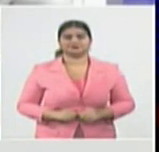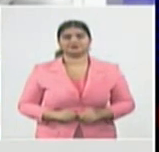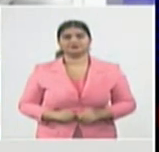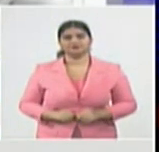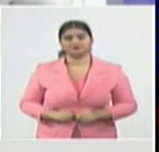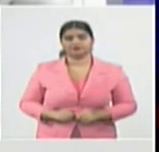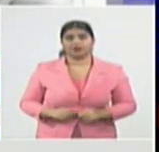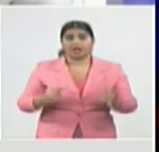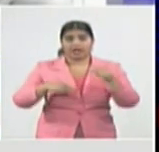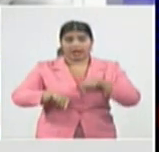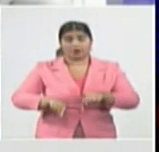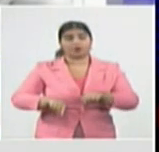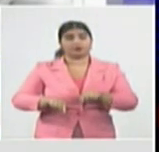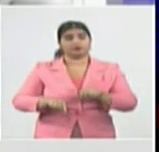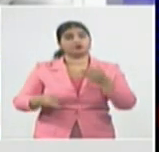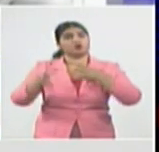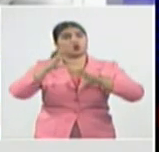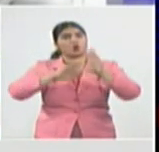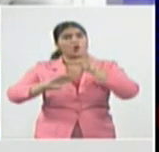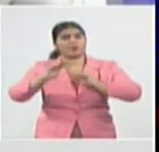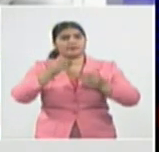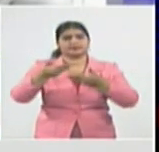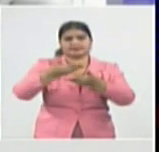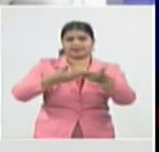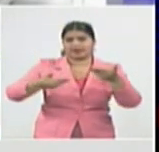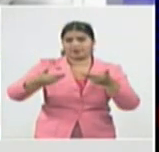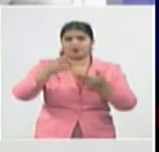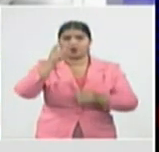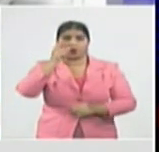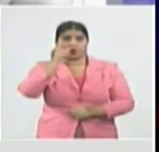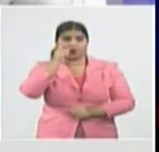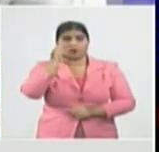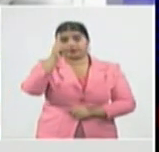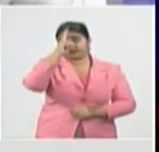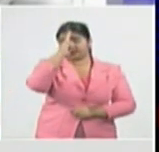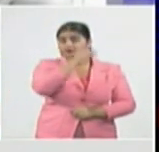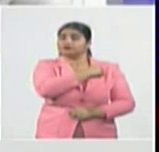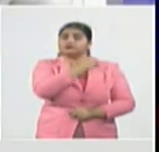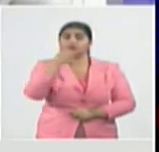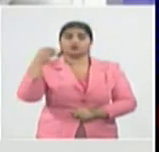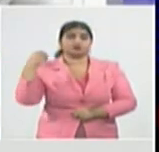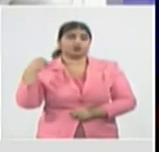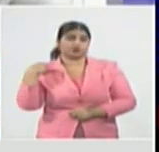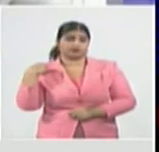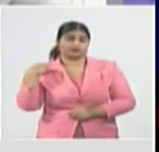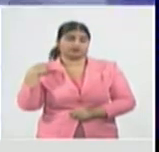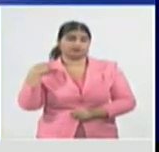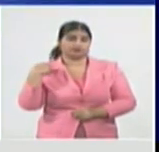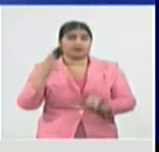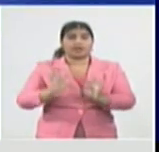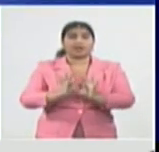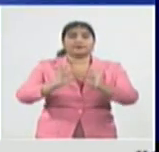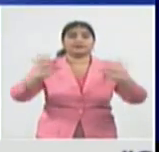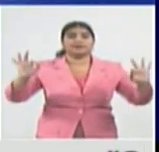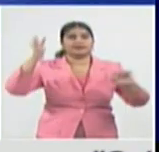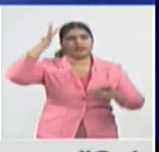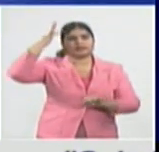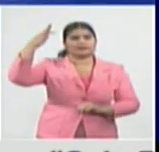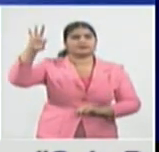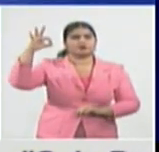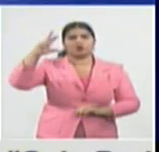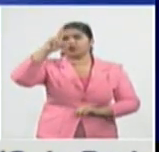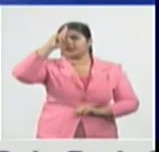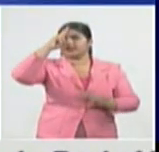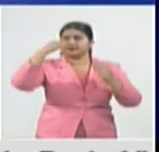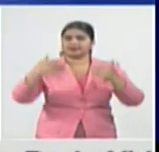conversamos con el doctor jose antonio rodríguez vázquez quien es especialista de psicología de la salud del ministerio de salud pública